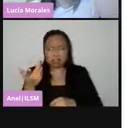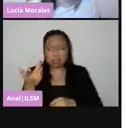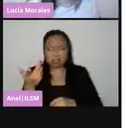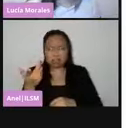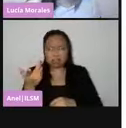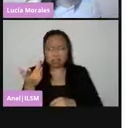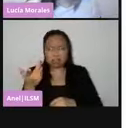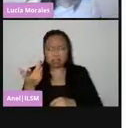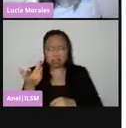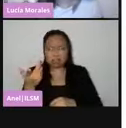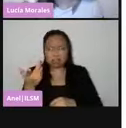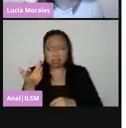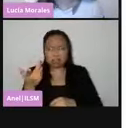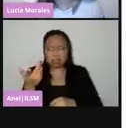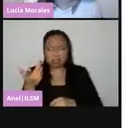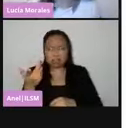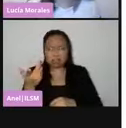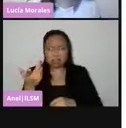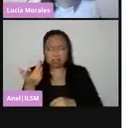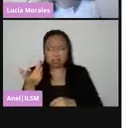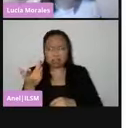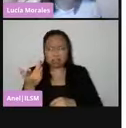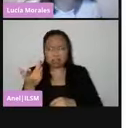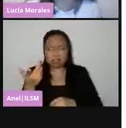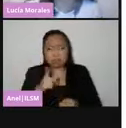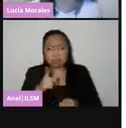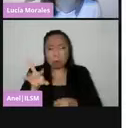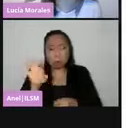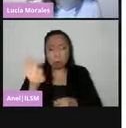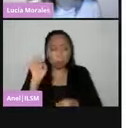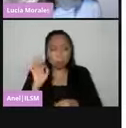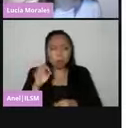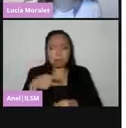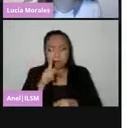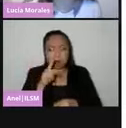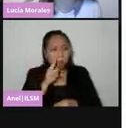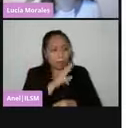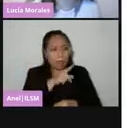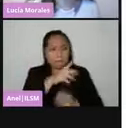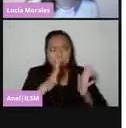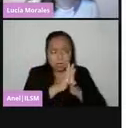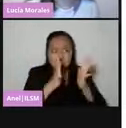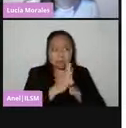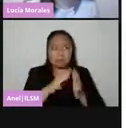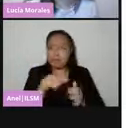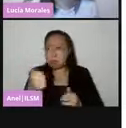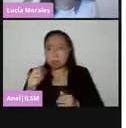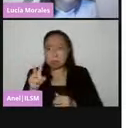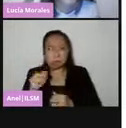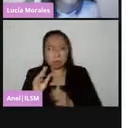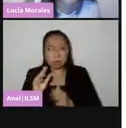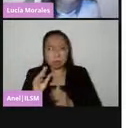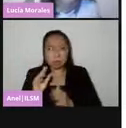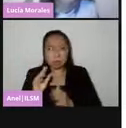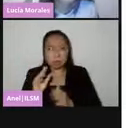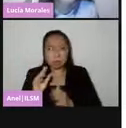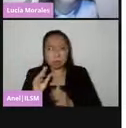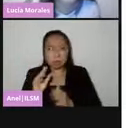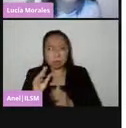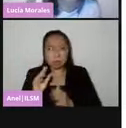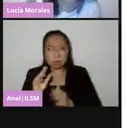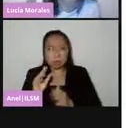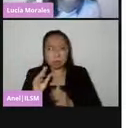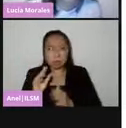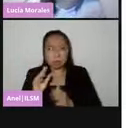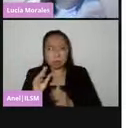tal? Mi vecino tal no fue seleccionado y él es muy participativo o ella es muy participativa. Pues, ¿por qué creen? Porque hay un